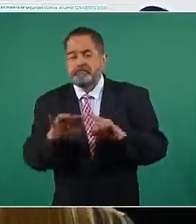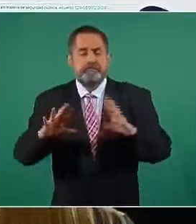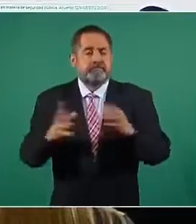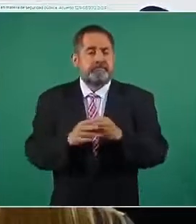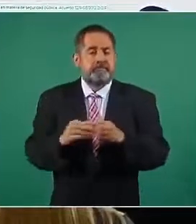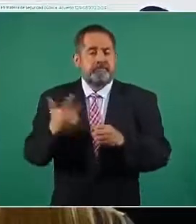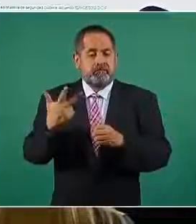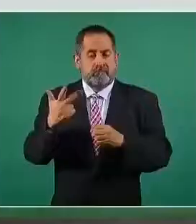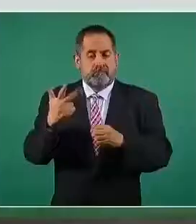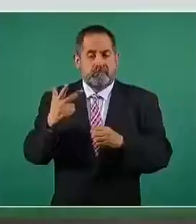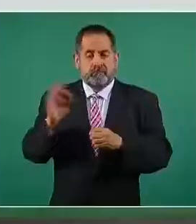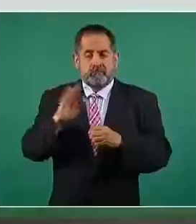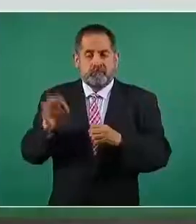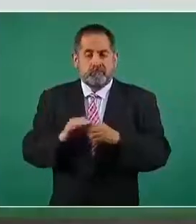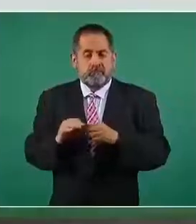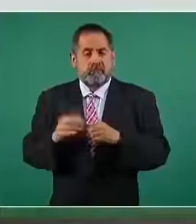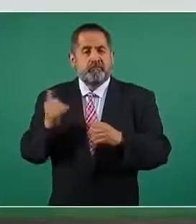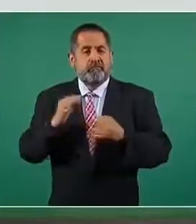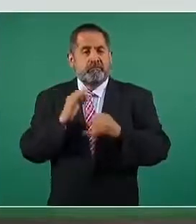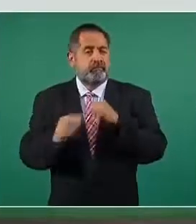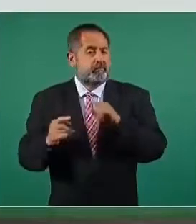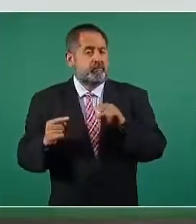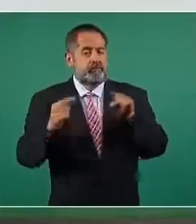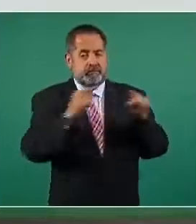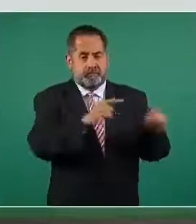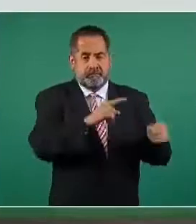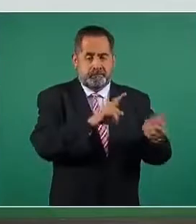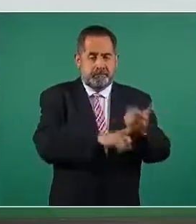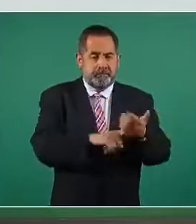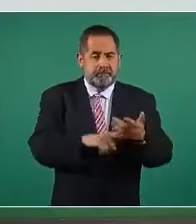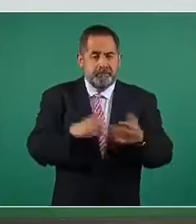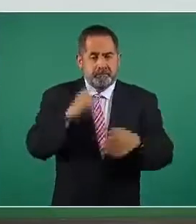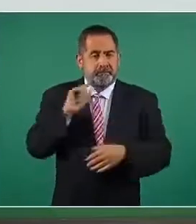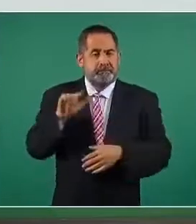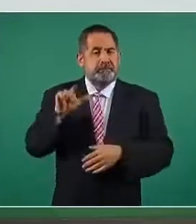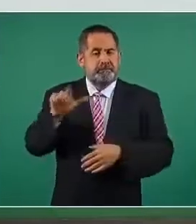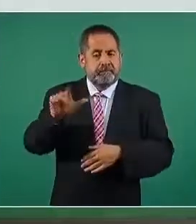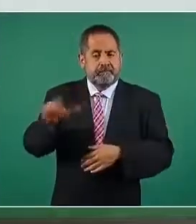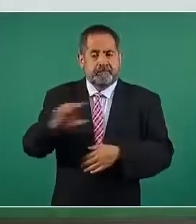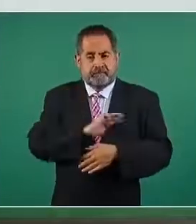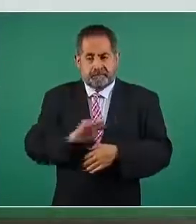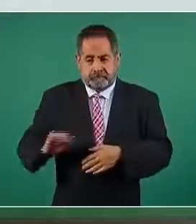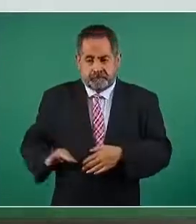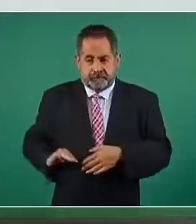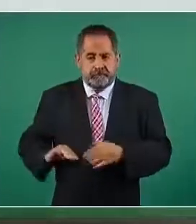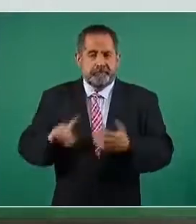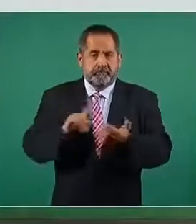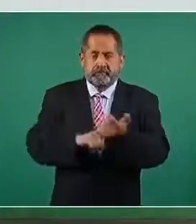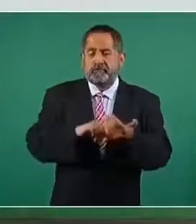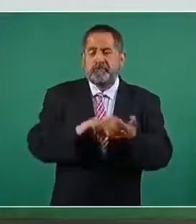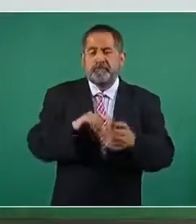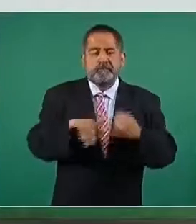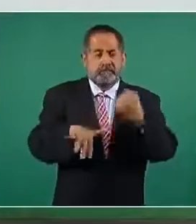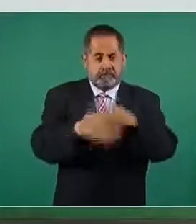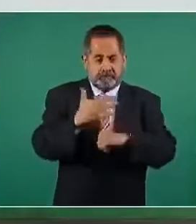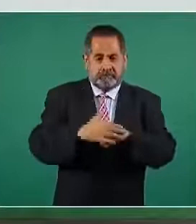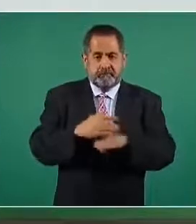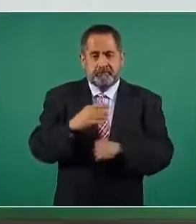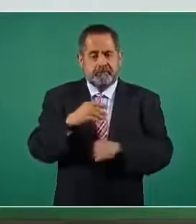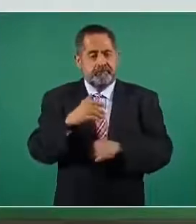8%. Y finalmente, en el occidente, 17 municipios representan el 15